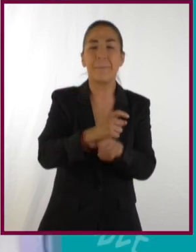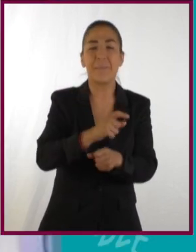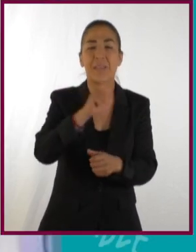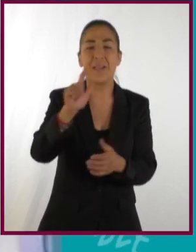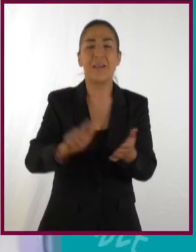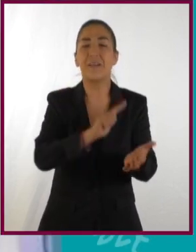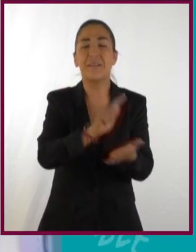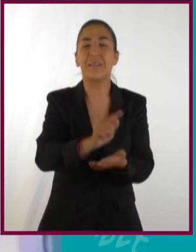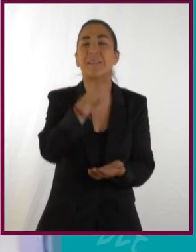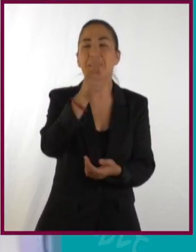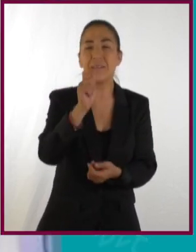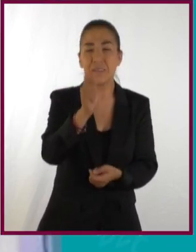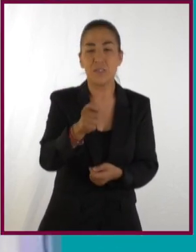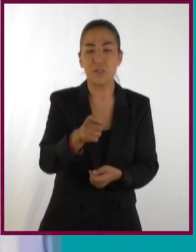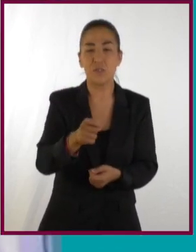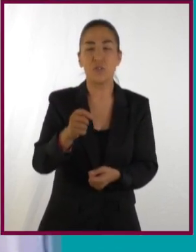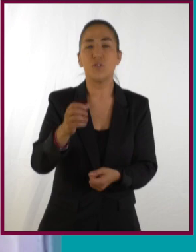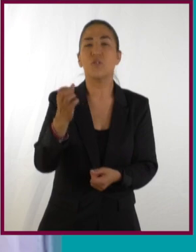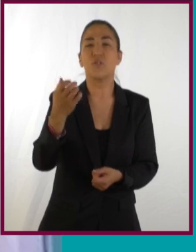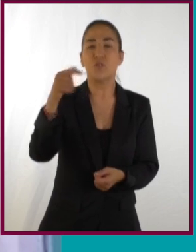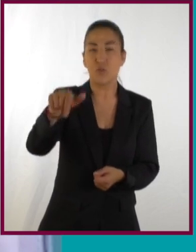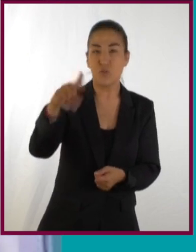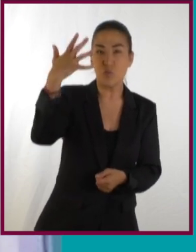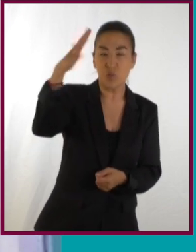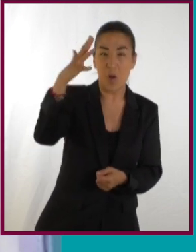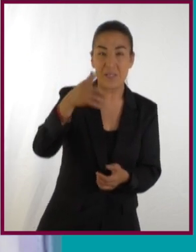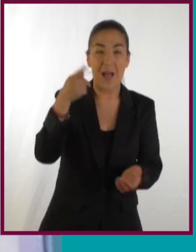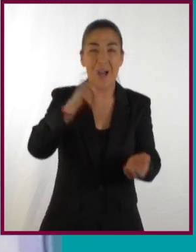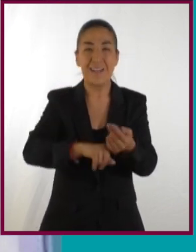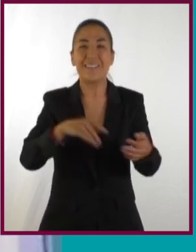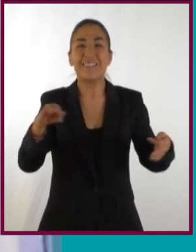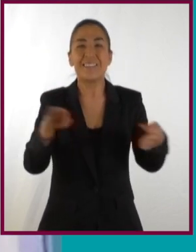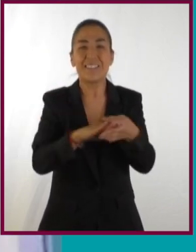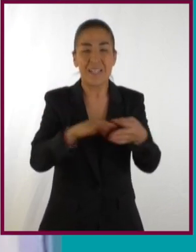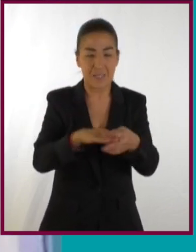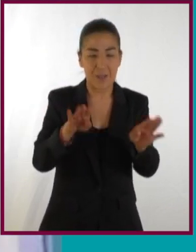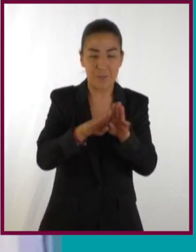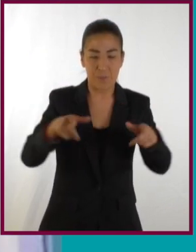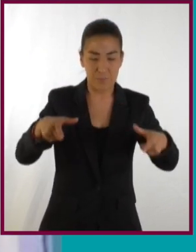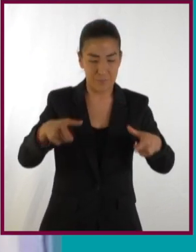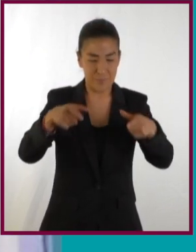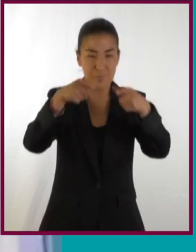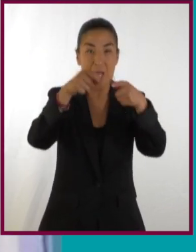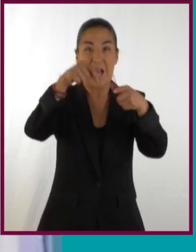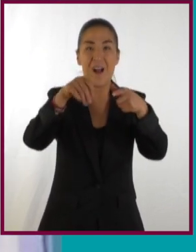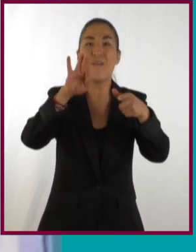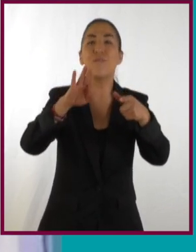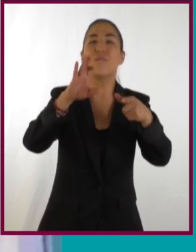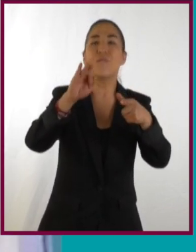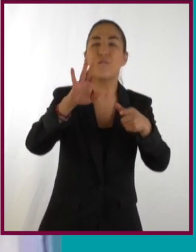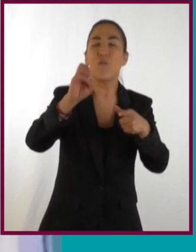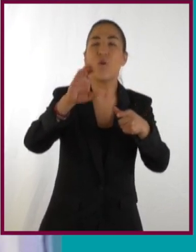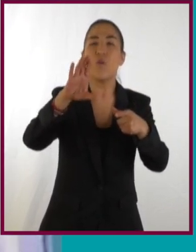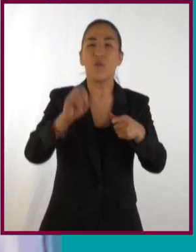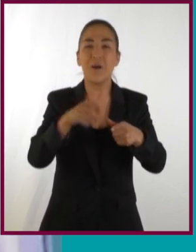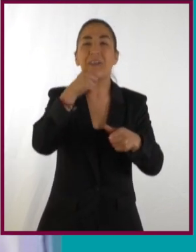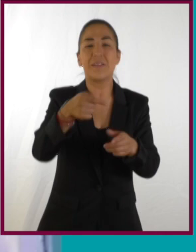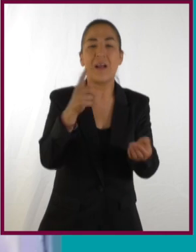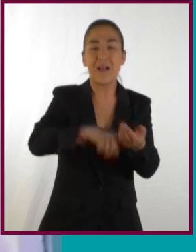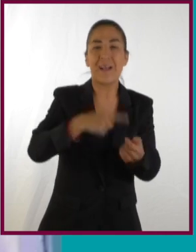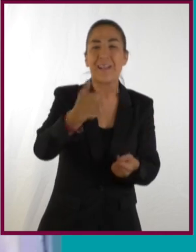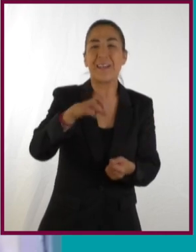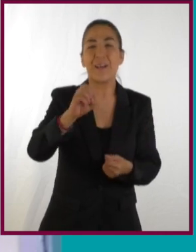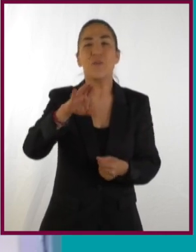Mira, la primera ley de Kepler enuncia que el Sol está en un foco, está posicionado. Hasta antes de esto,